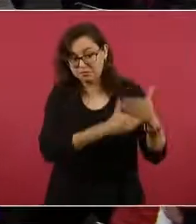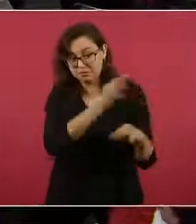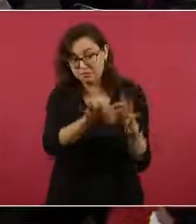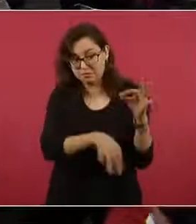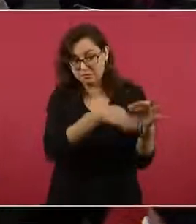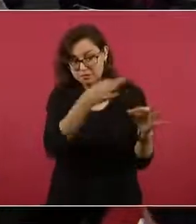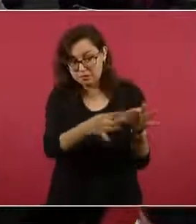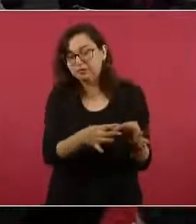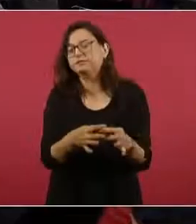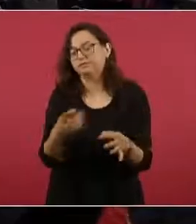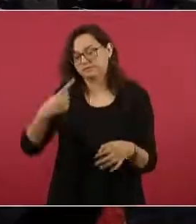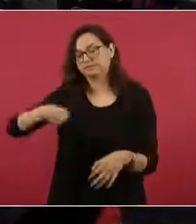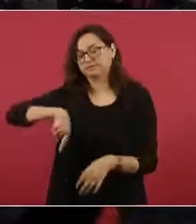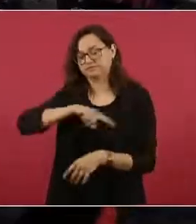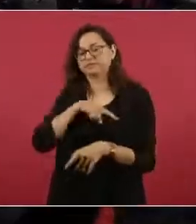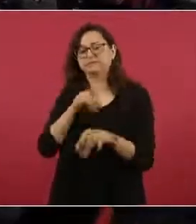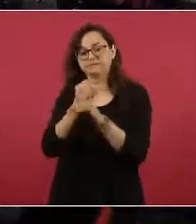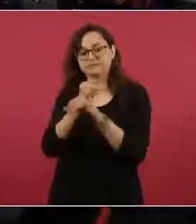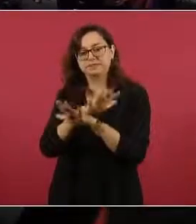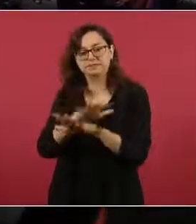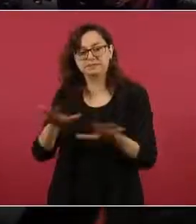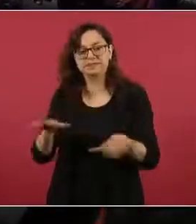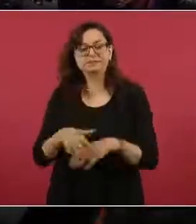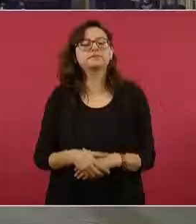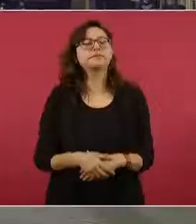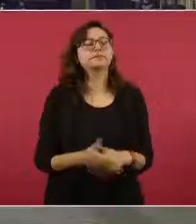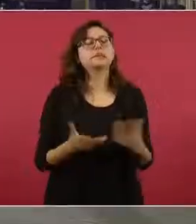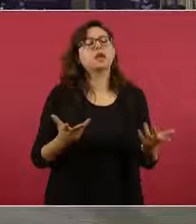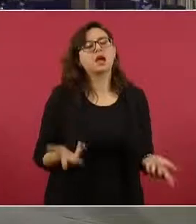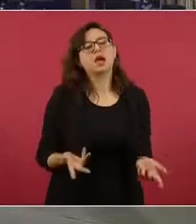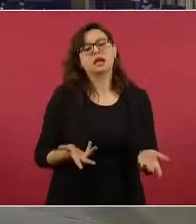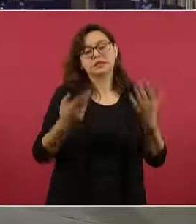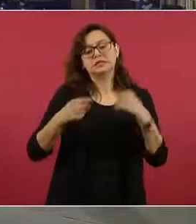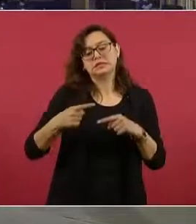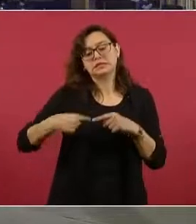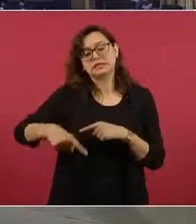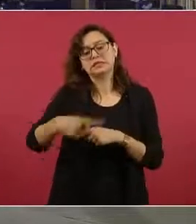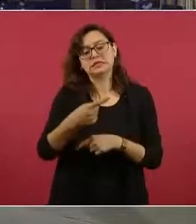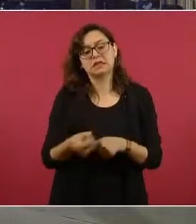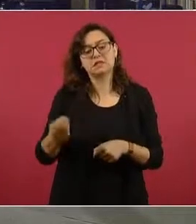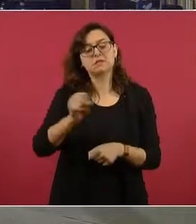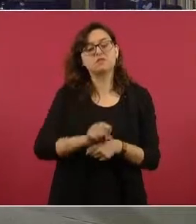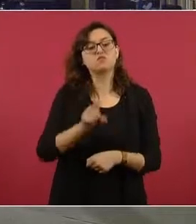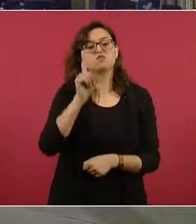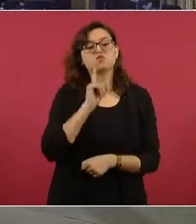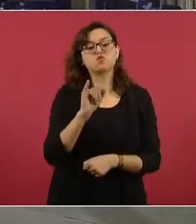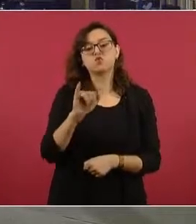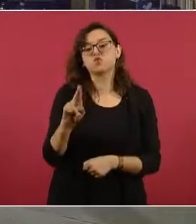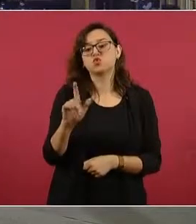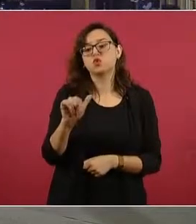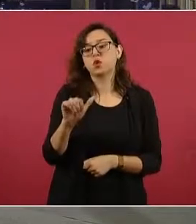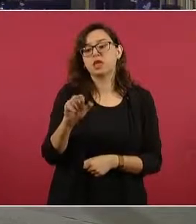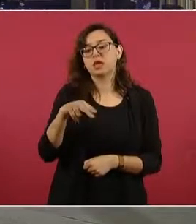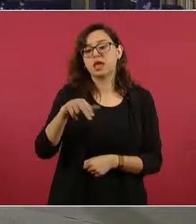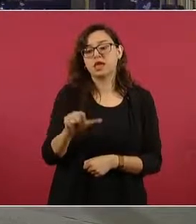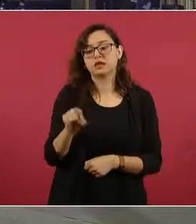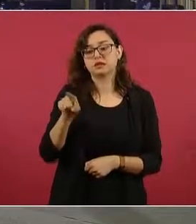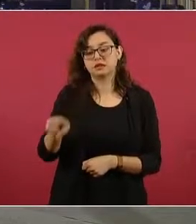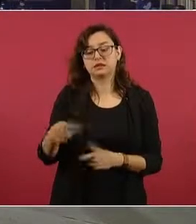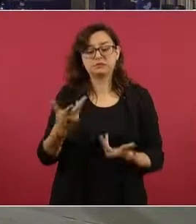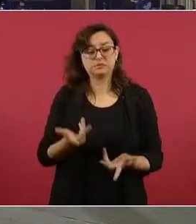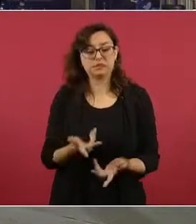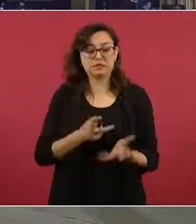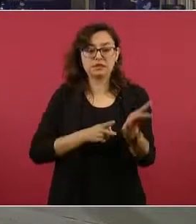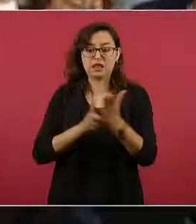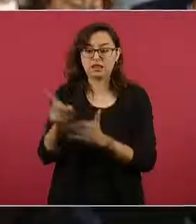ya se resuelva la extradición de Julian Assange, este activista por el derecho a la información tan importante que